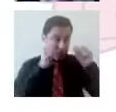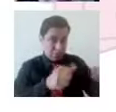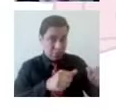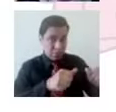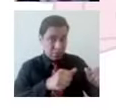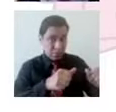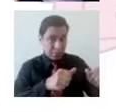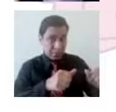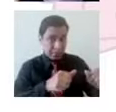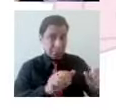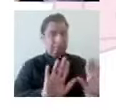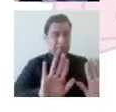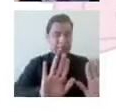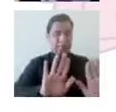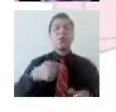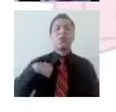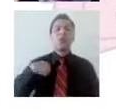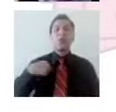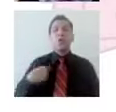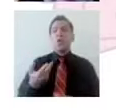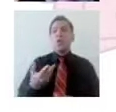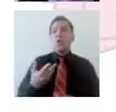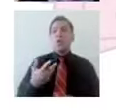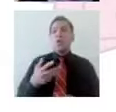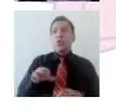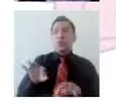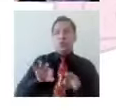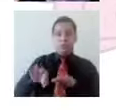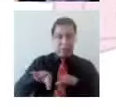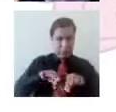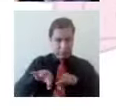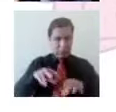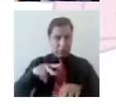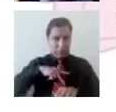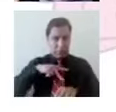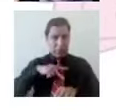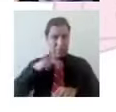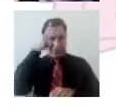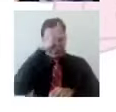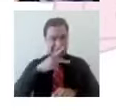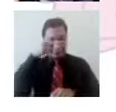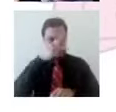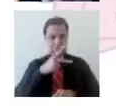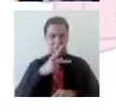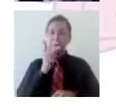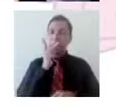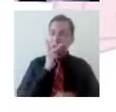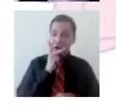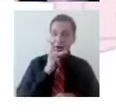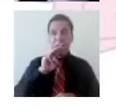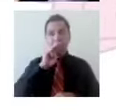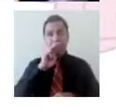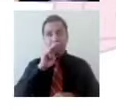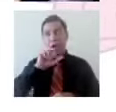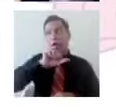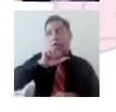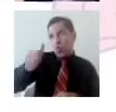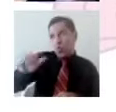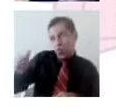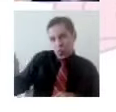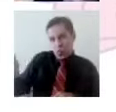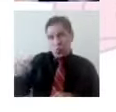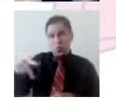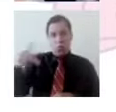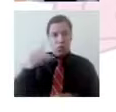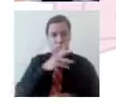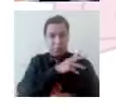y los padres de familia de los estudiantes de medicina. Y la bienvenida principalmente de primer año. Y realizamos diferentes